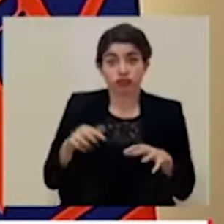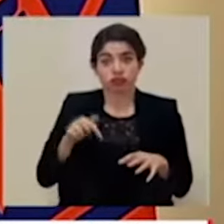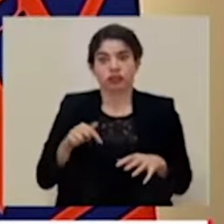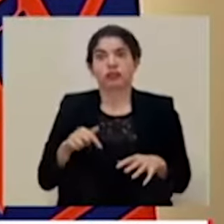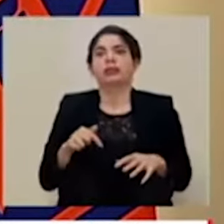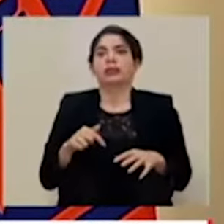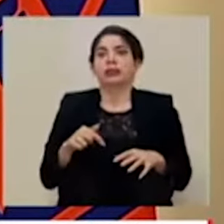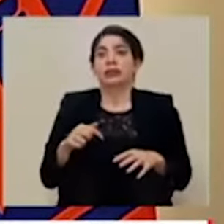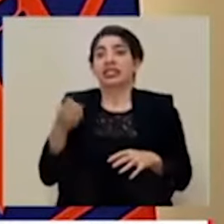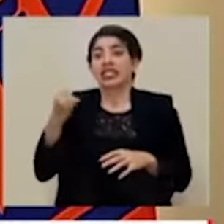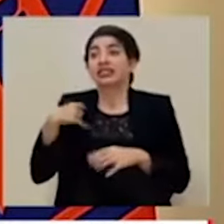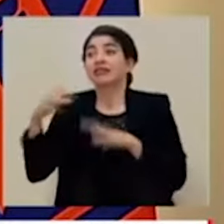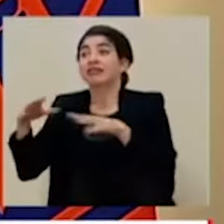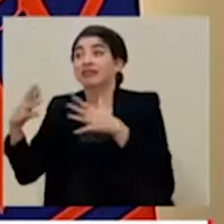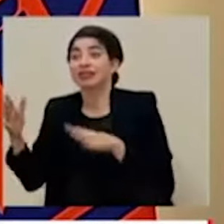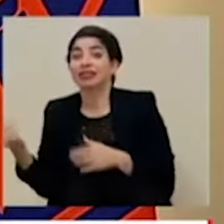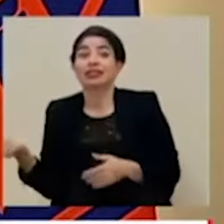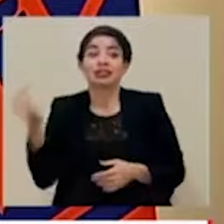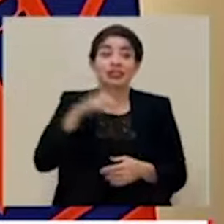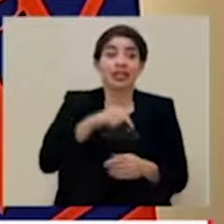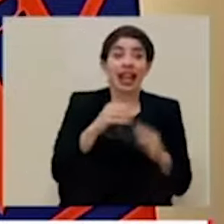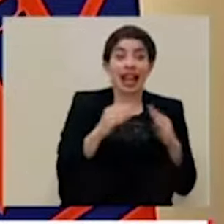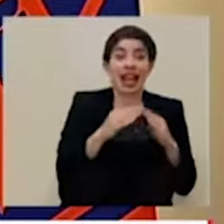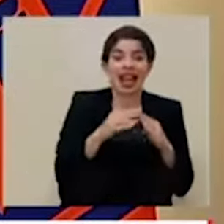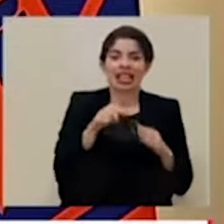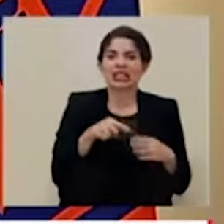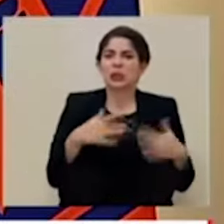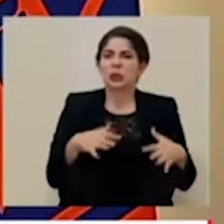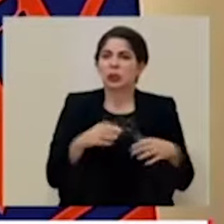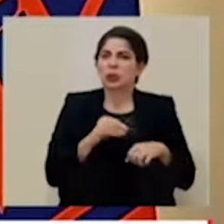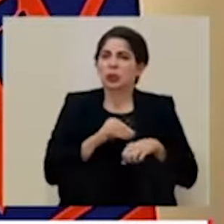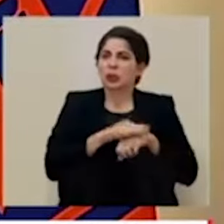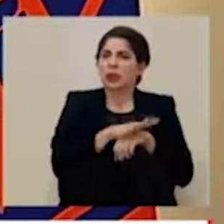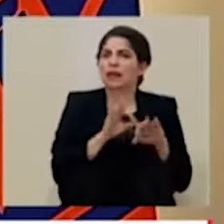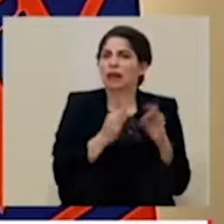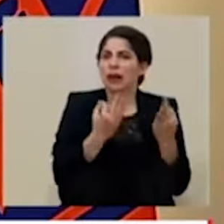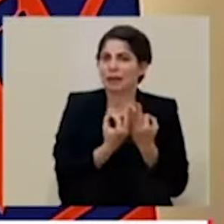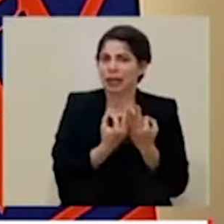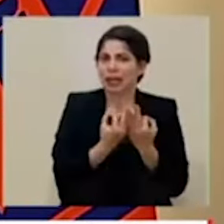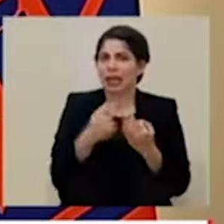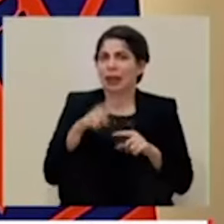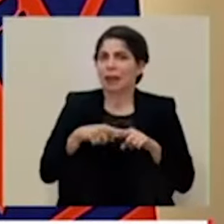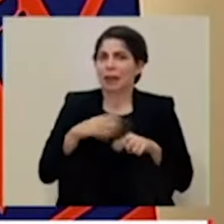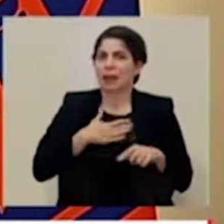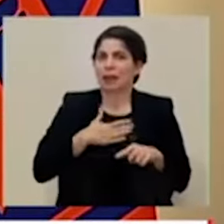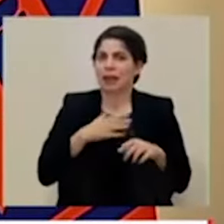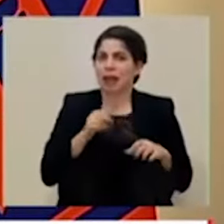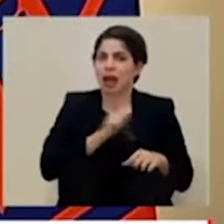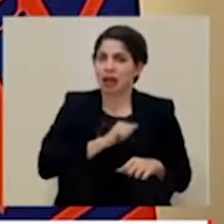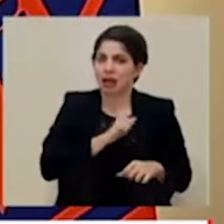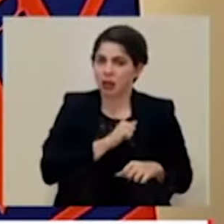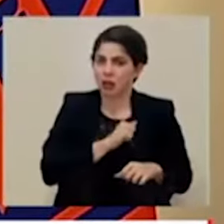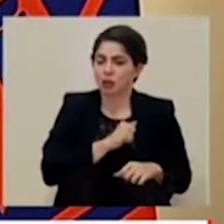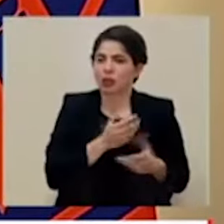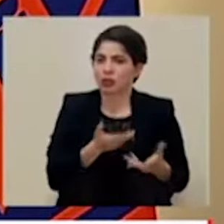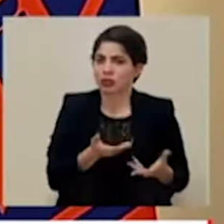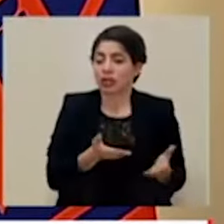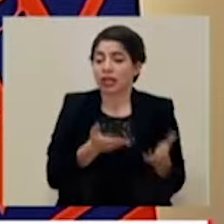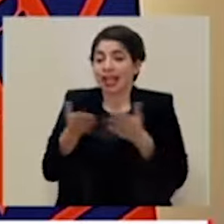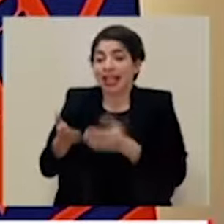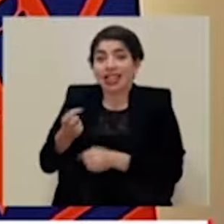a llevar esas consecuencias a nuestra familia. Entonces, ese es un llamado importantísimo. En el trabajo, necesitamos